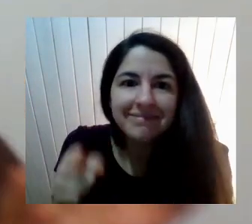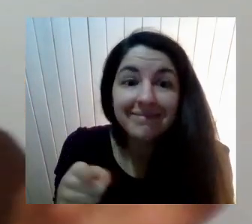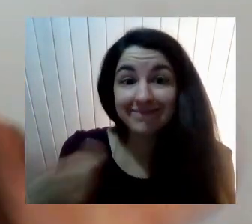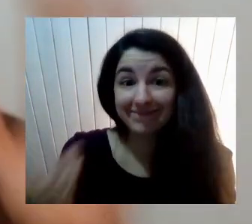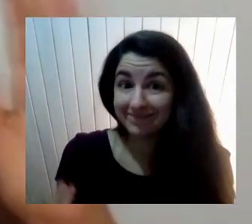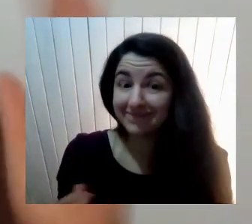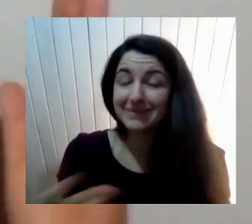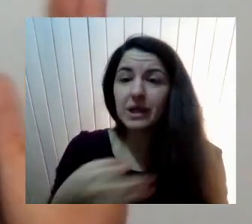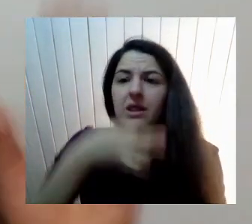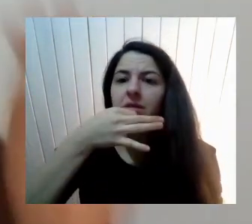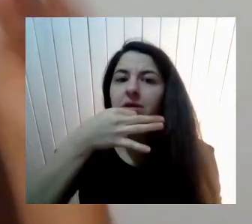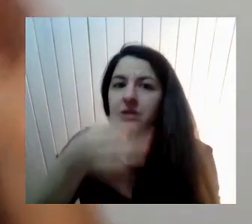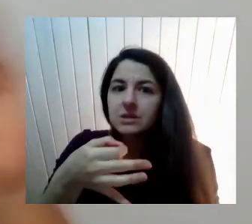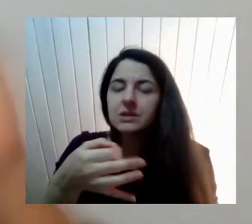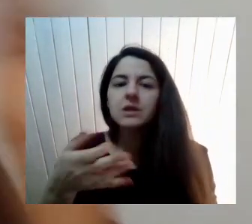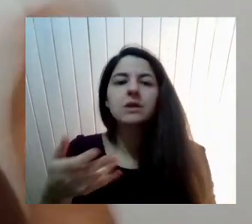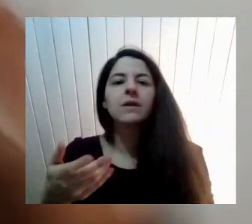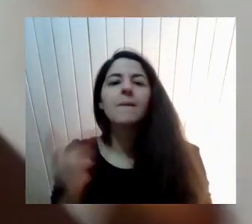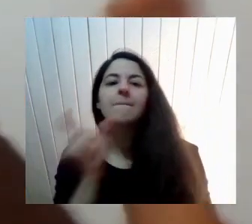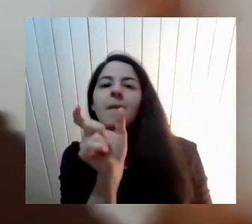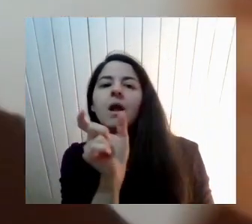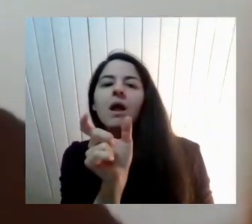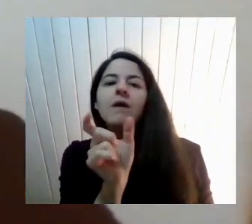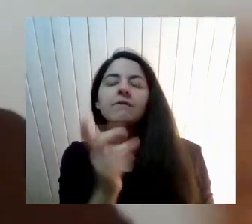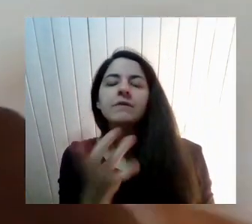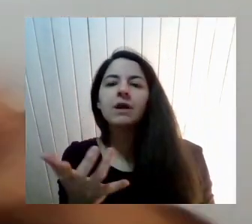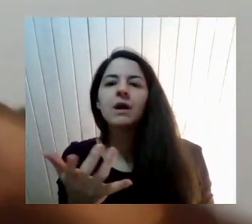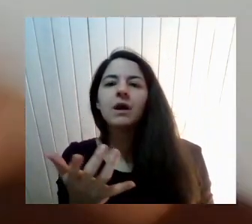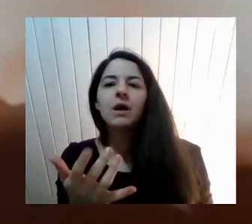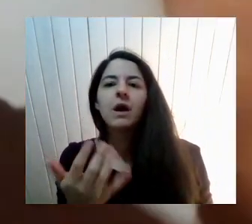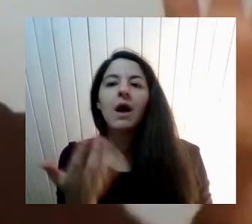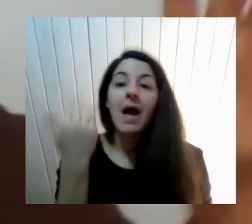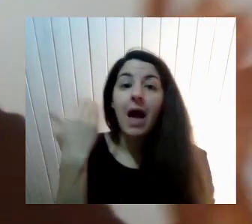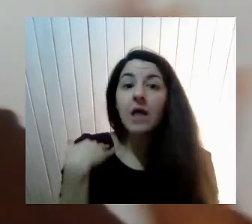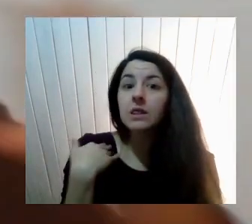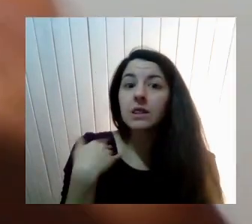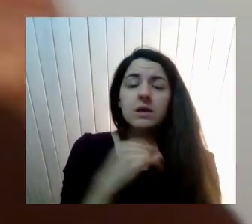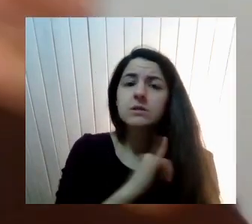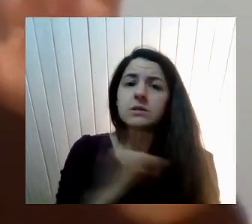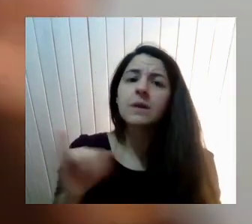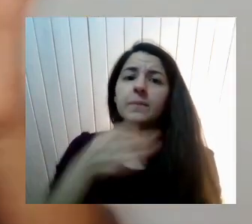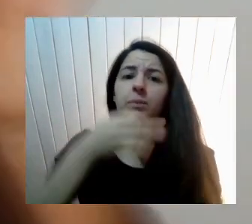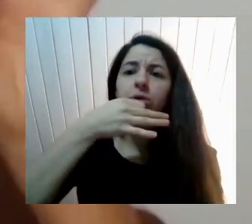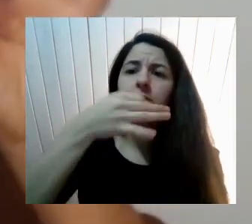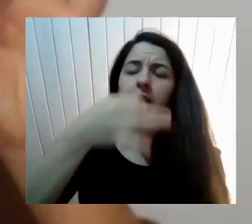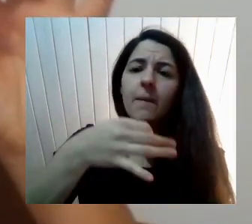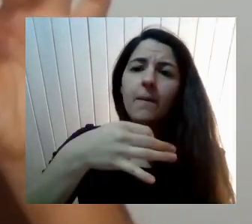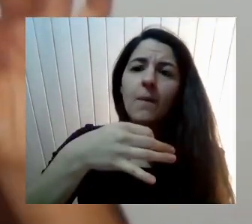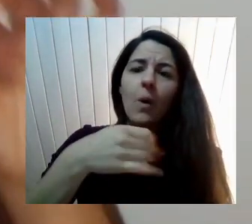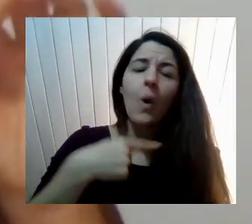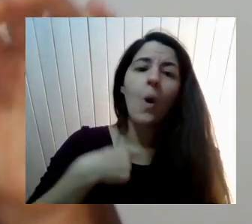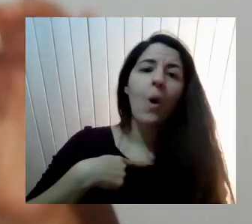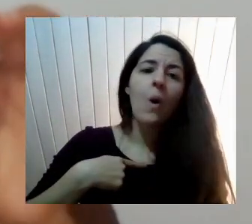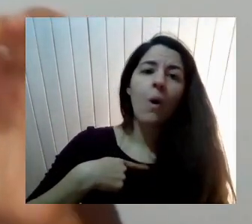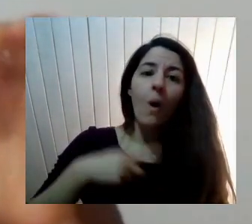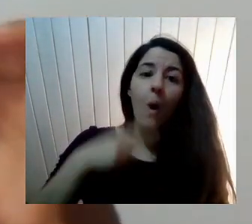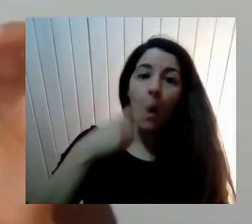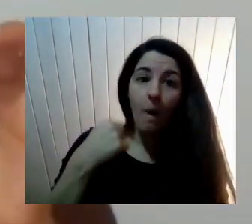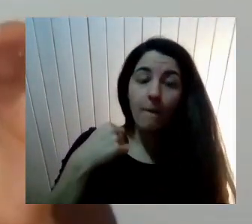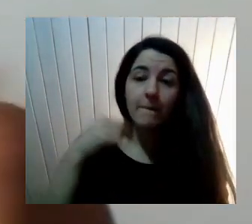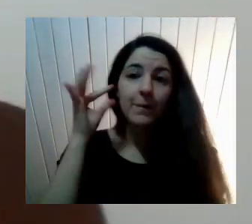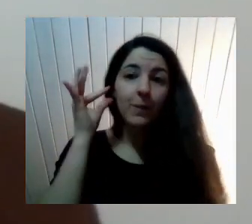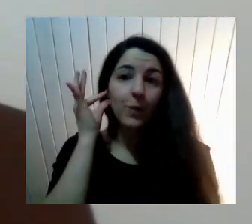Recuerdo Que Lo Primero Que Hacíamos Para Hablar De Hombre O Mujer O Por Ampliar Ese Campo Era Escribir Las Palabras Y Terminar Las